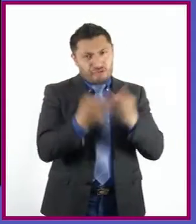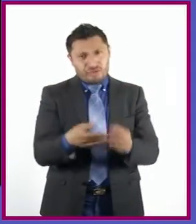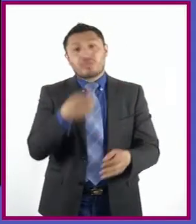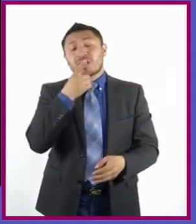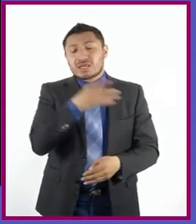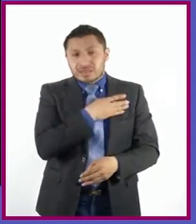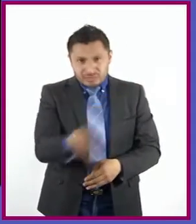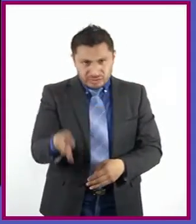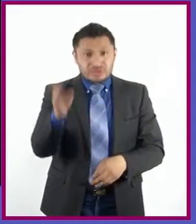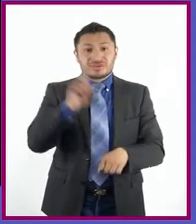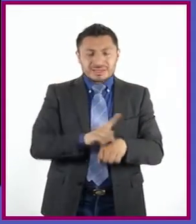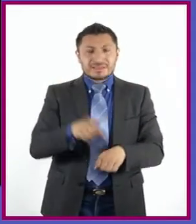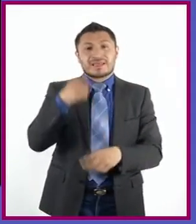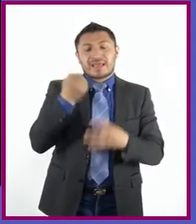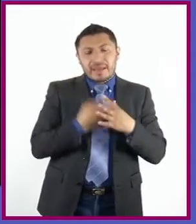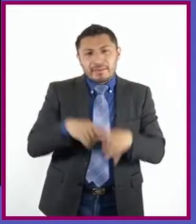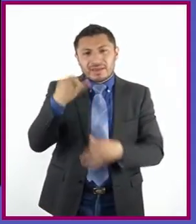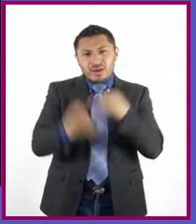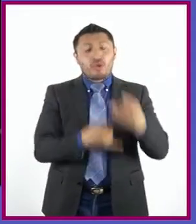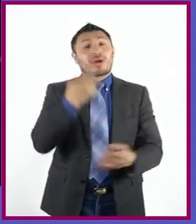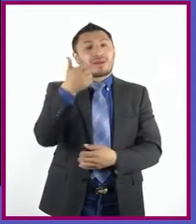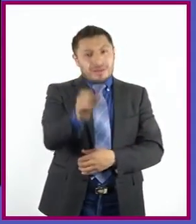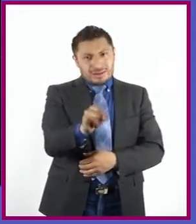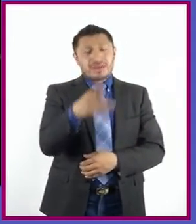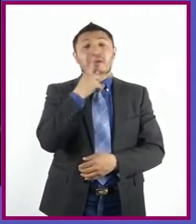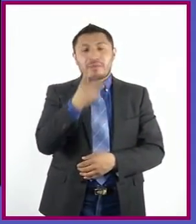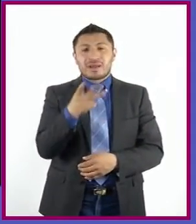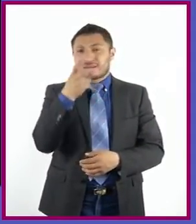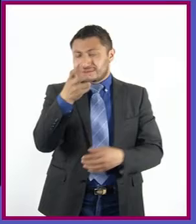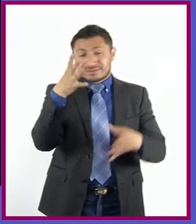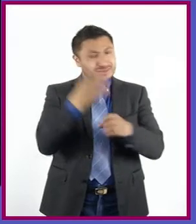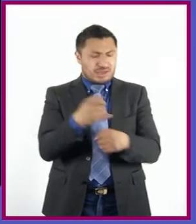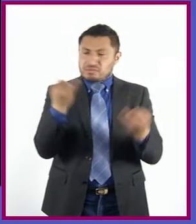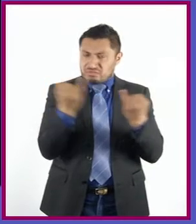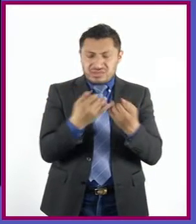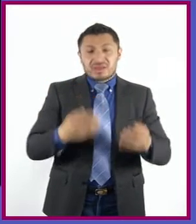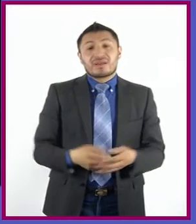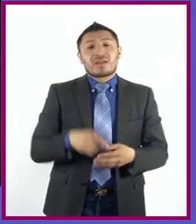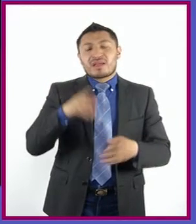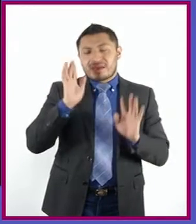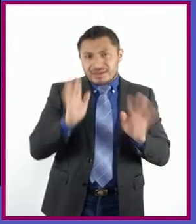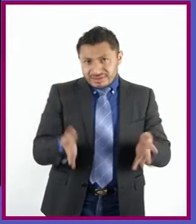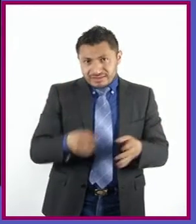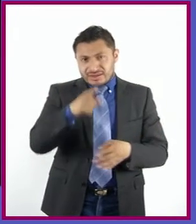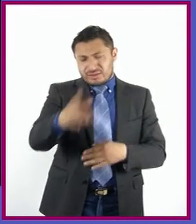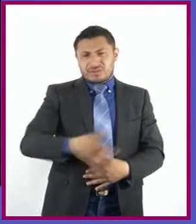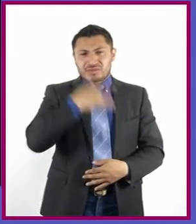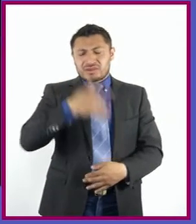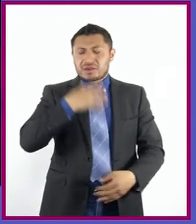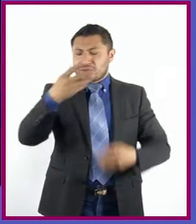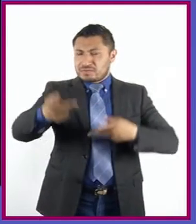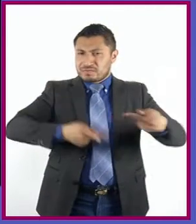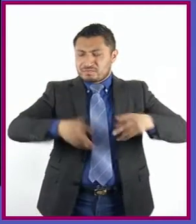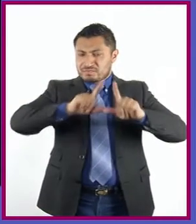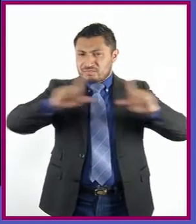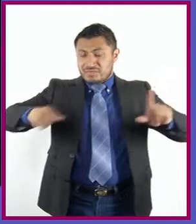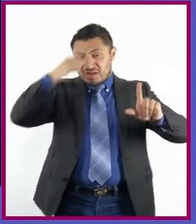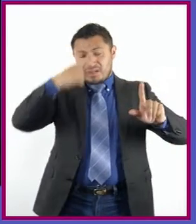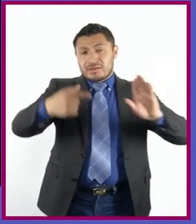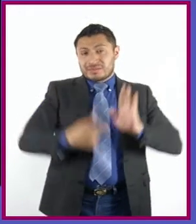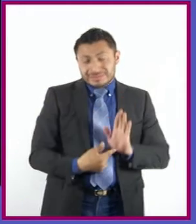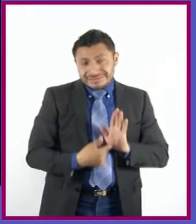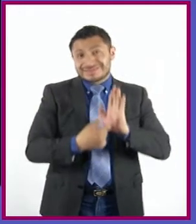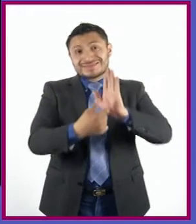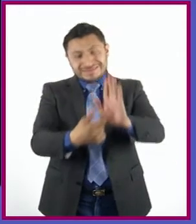buenos días. Que ellos empiecen a jugar con eso, con las palabras. Ya que ellos se sientan preparados para presentarse